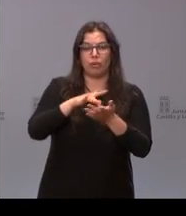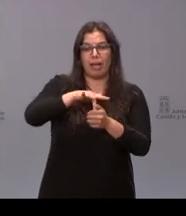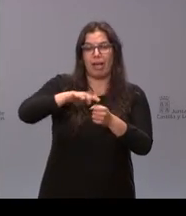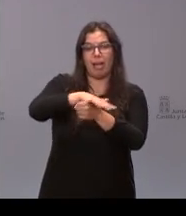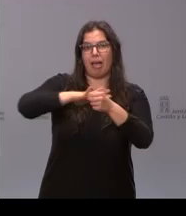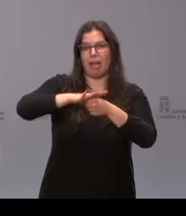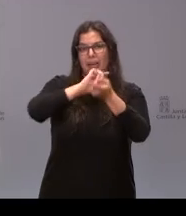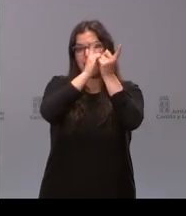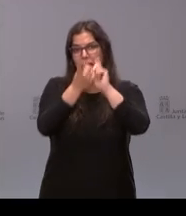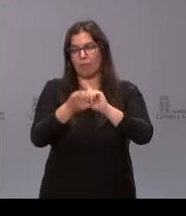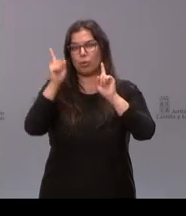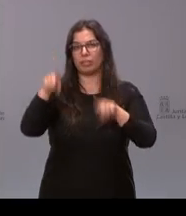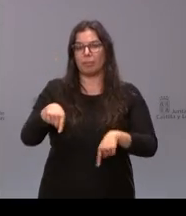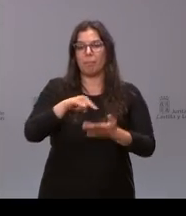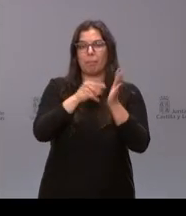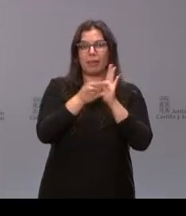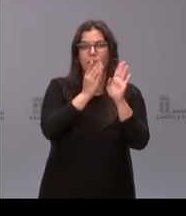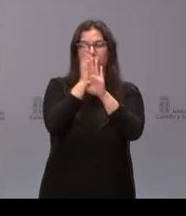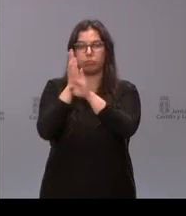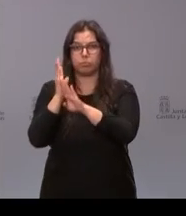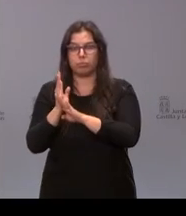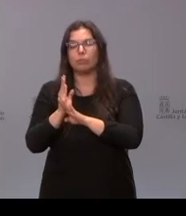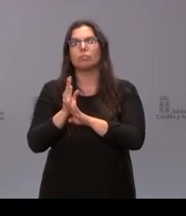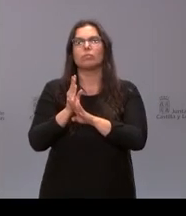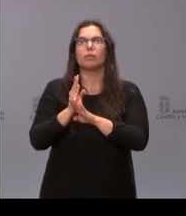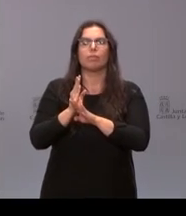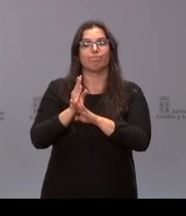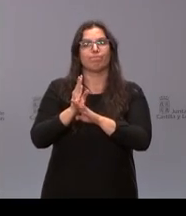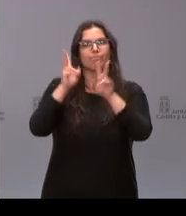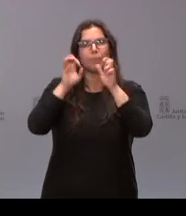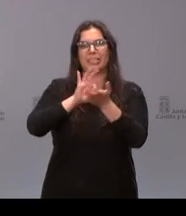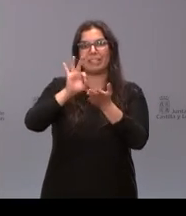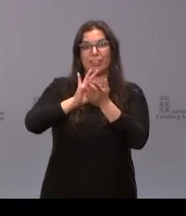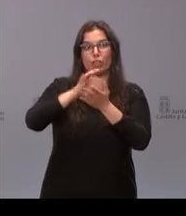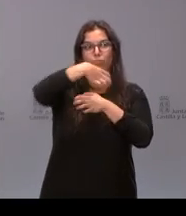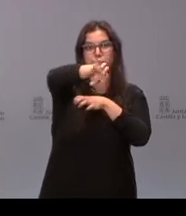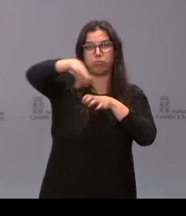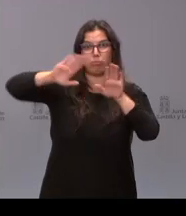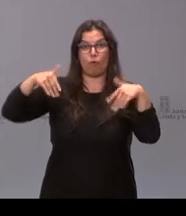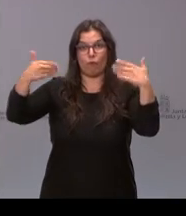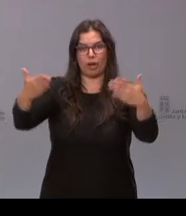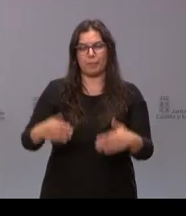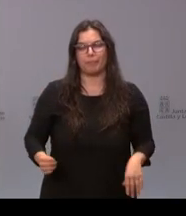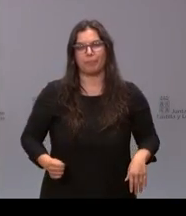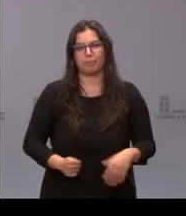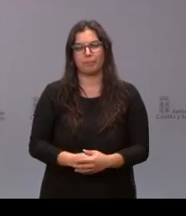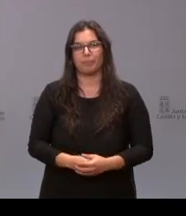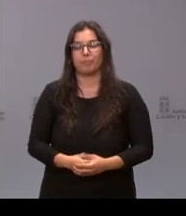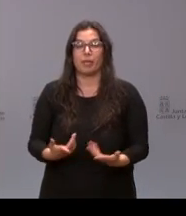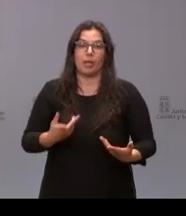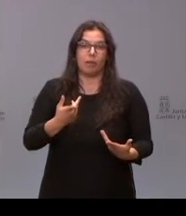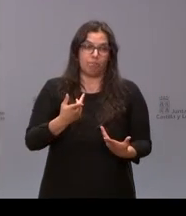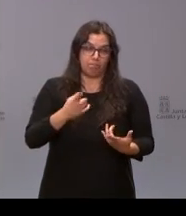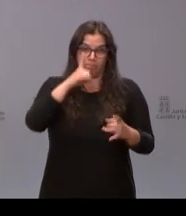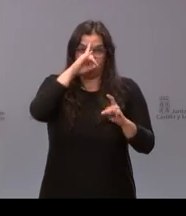así como planificar sobre todo nuevos protocolos de actuación en relación con los servicios externalizados no nos engañemos